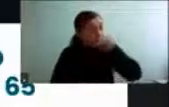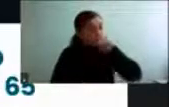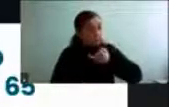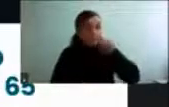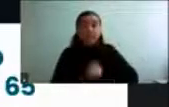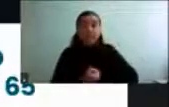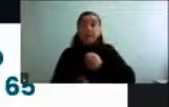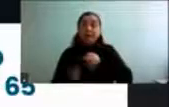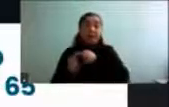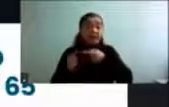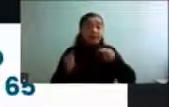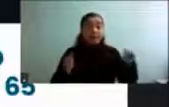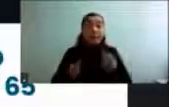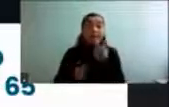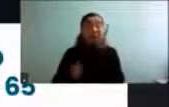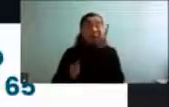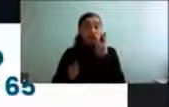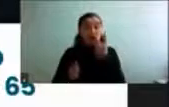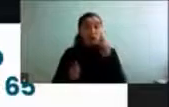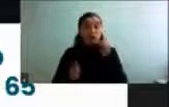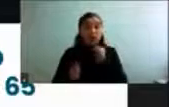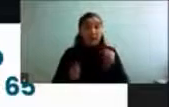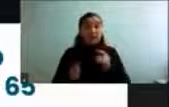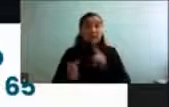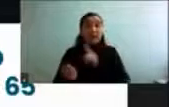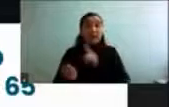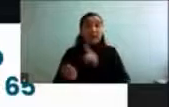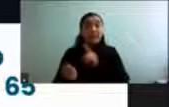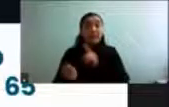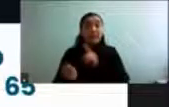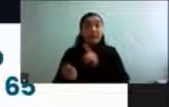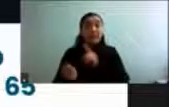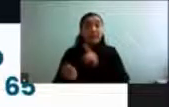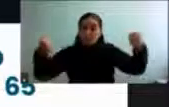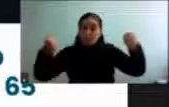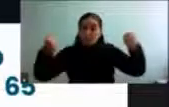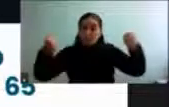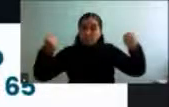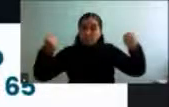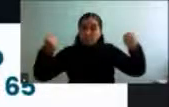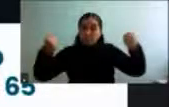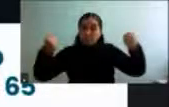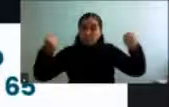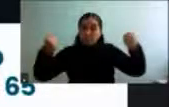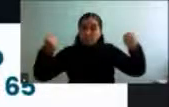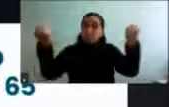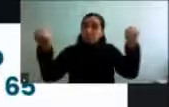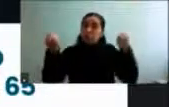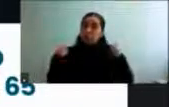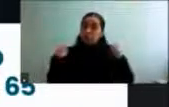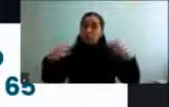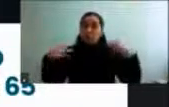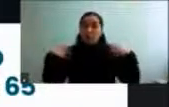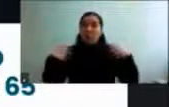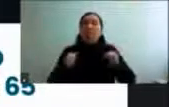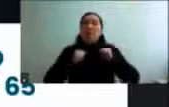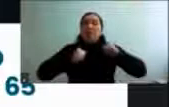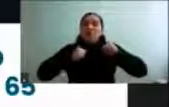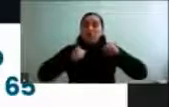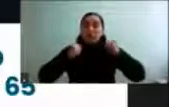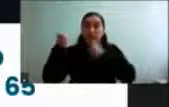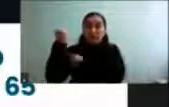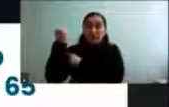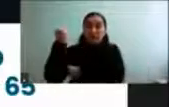fortalecimiento muscular. Esto es muy importante porque la fuerza muscular, el equilibrio además